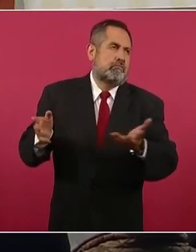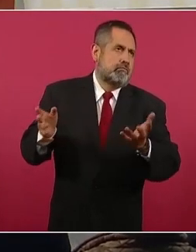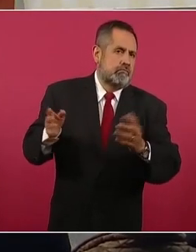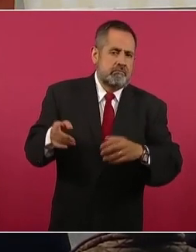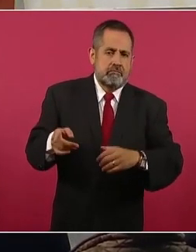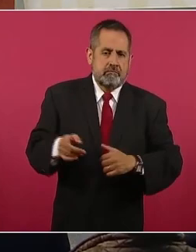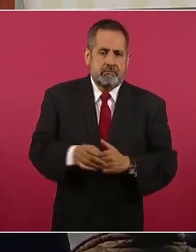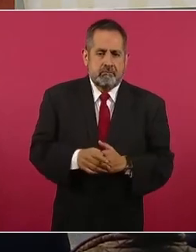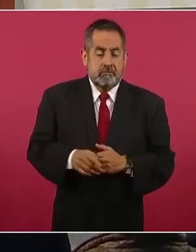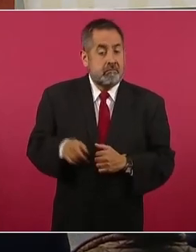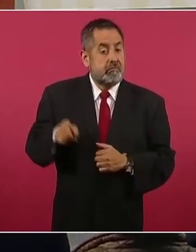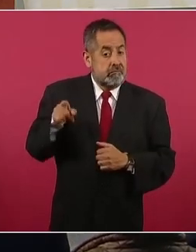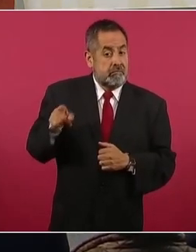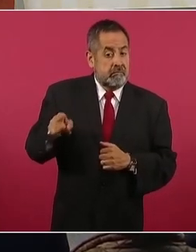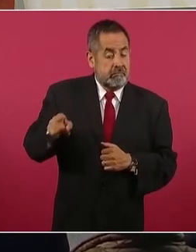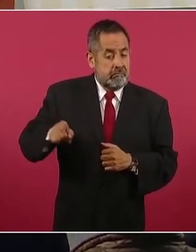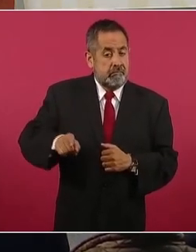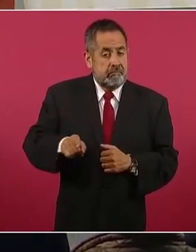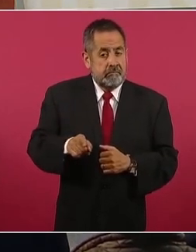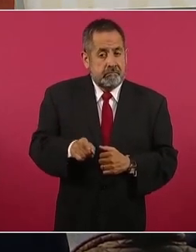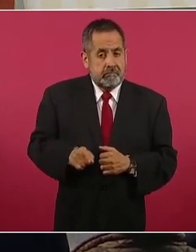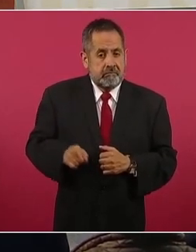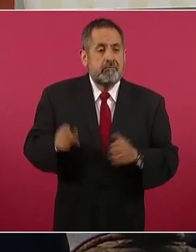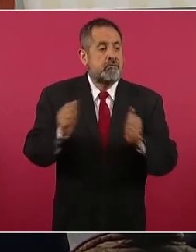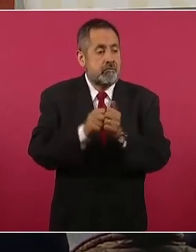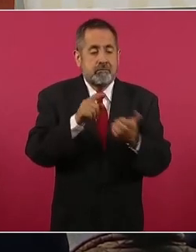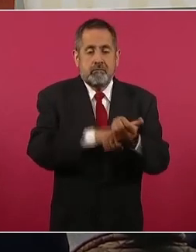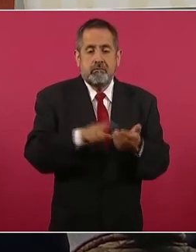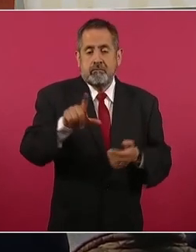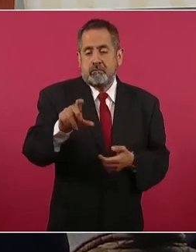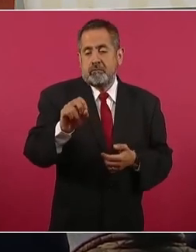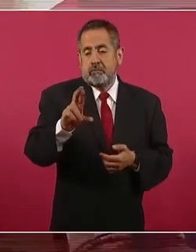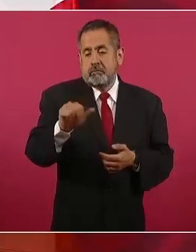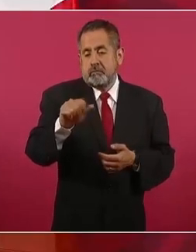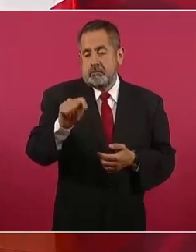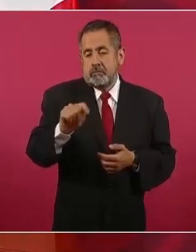era Loret de Mola.